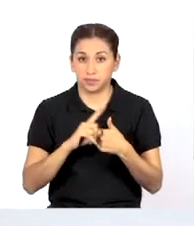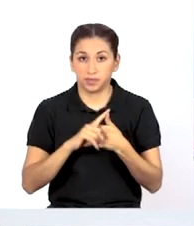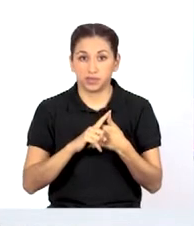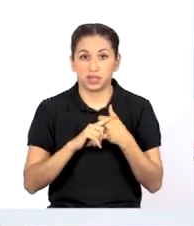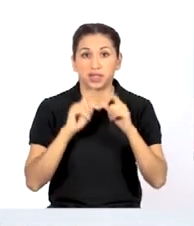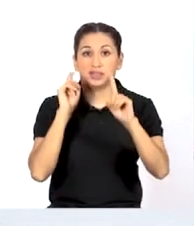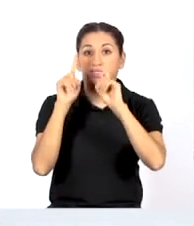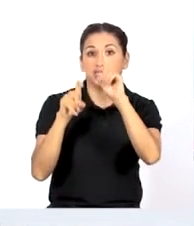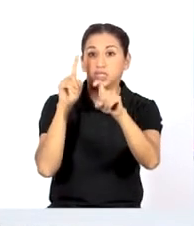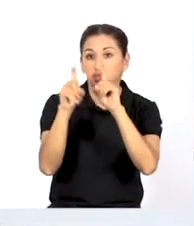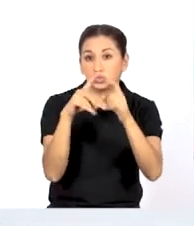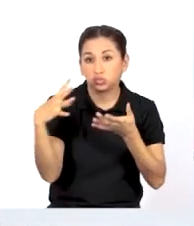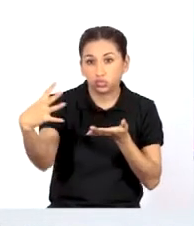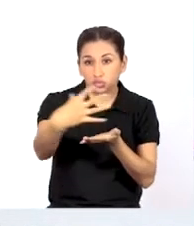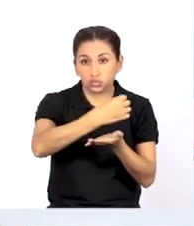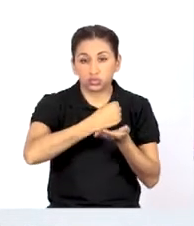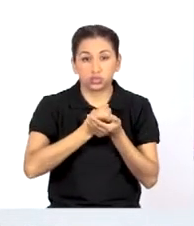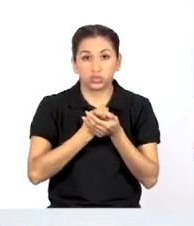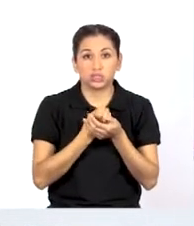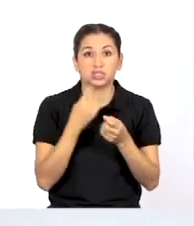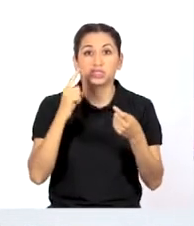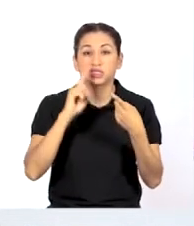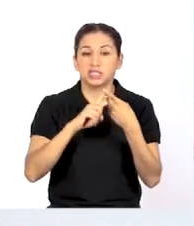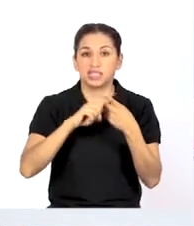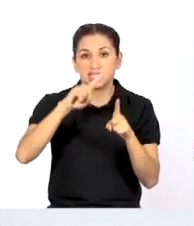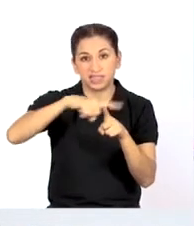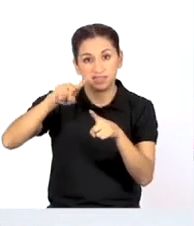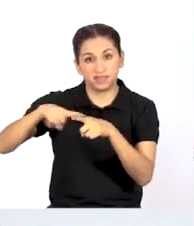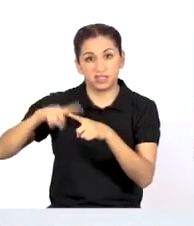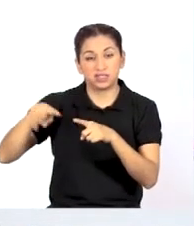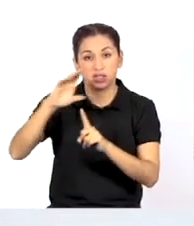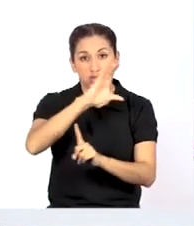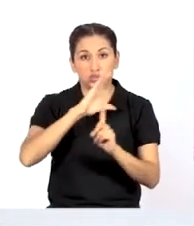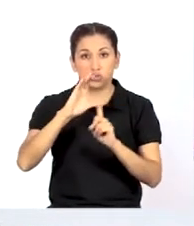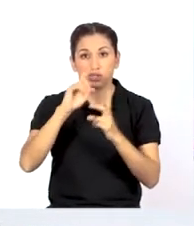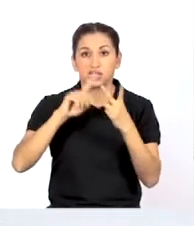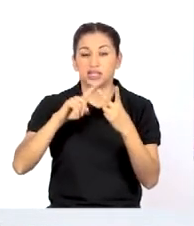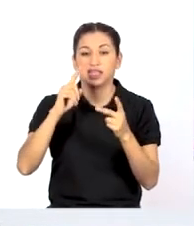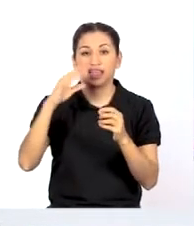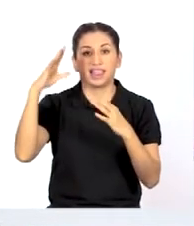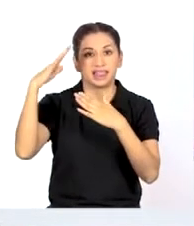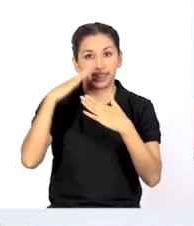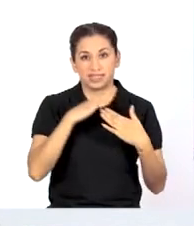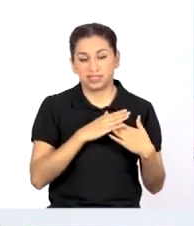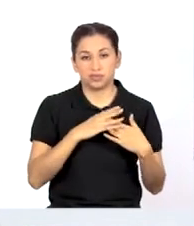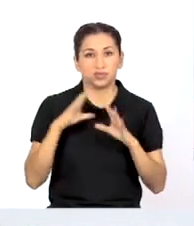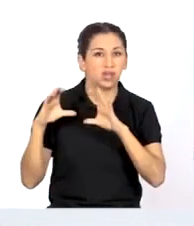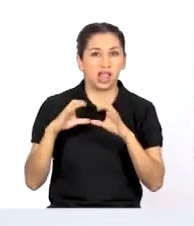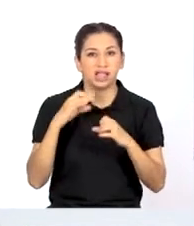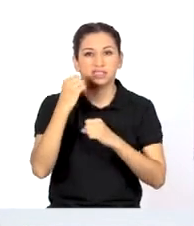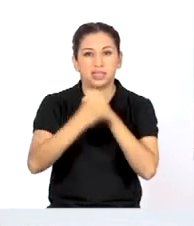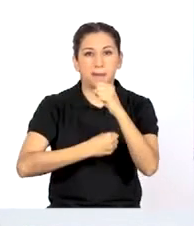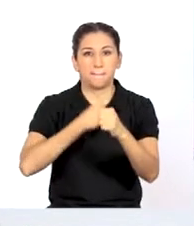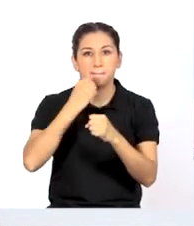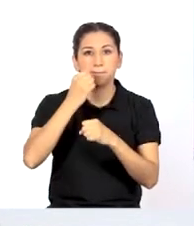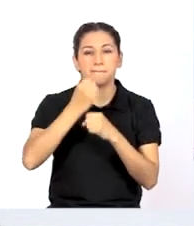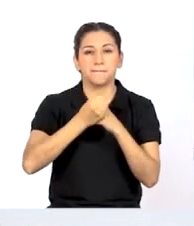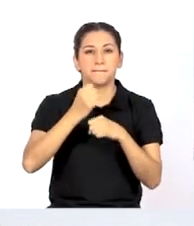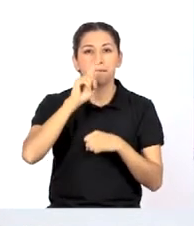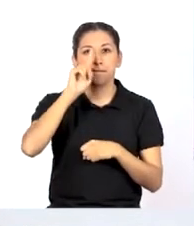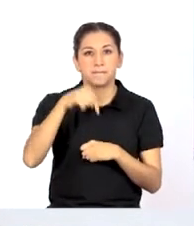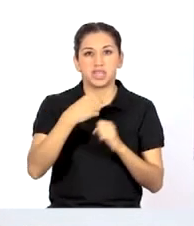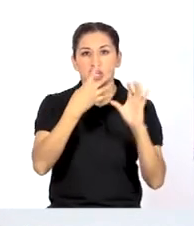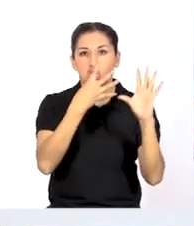la Encuesta Nacional sobre Diversidad Cultural y Discriminación realizada en el año